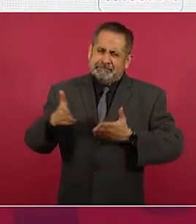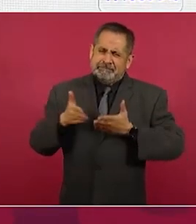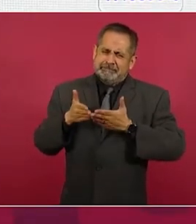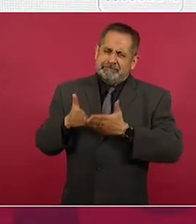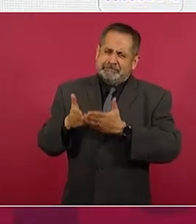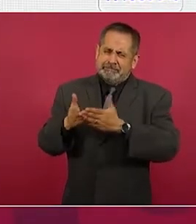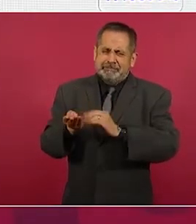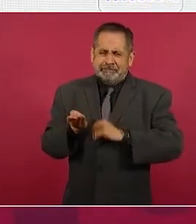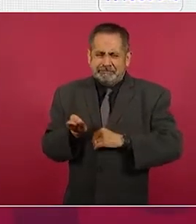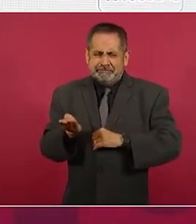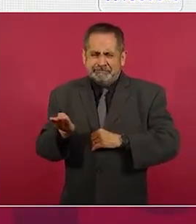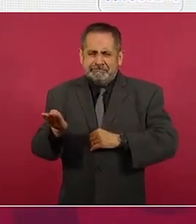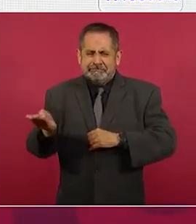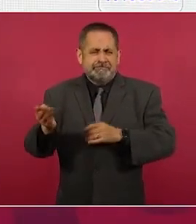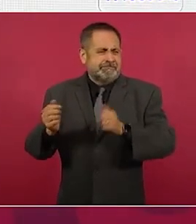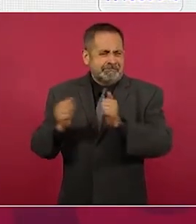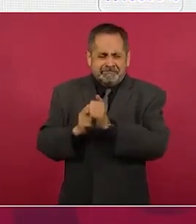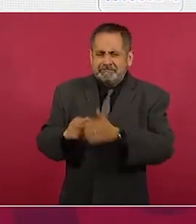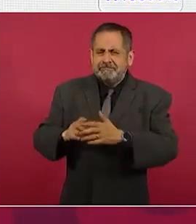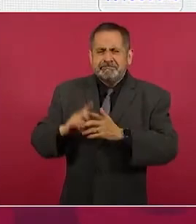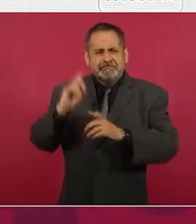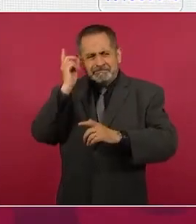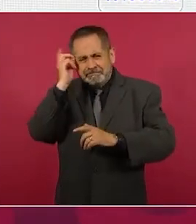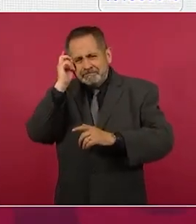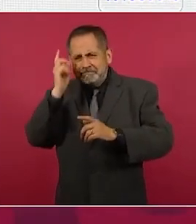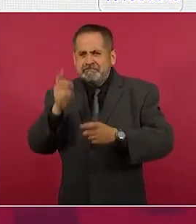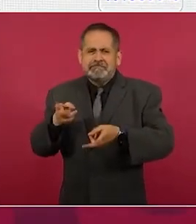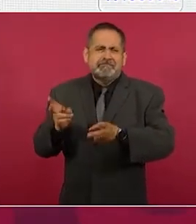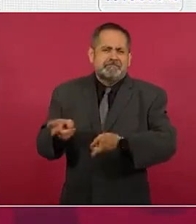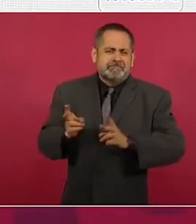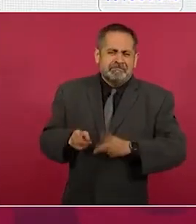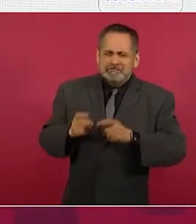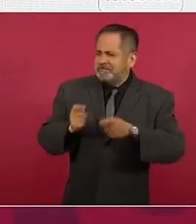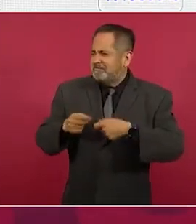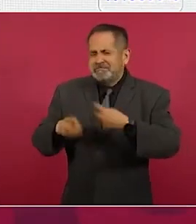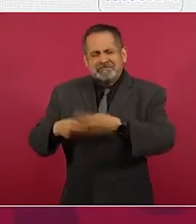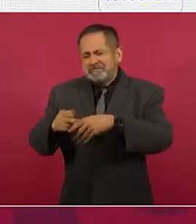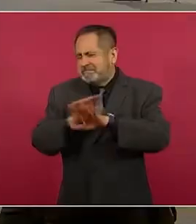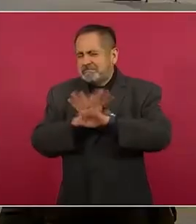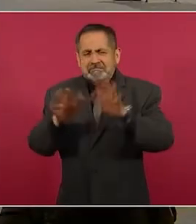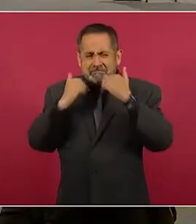lanchas, a caballo, en camioneta, como pudo,